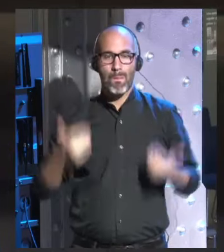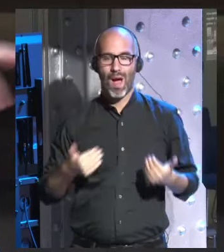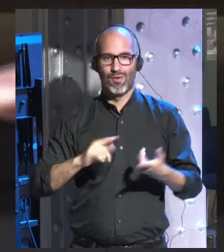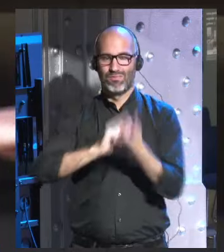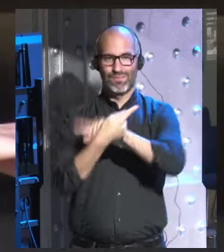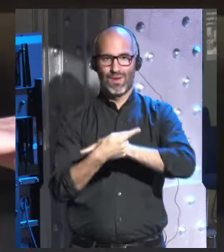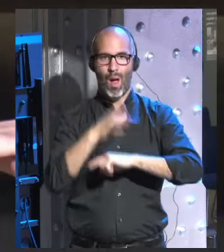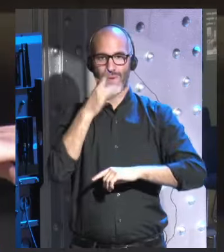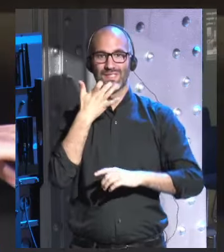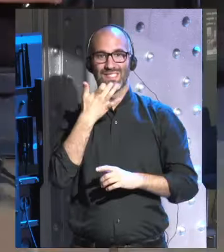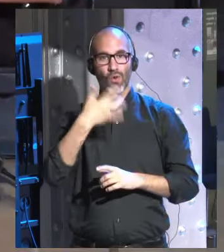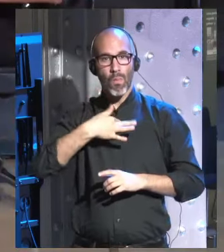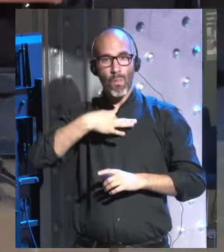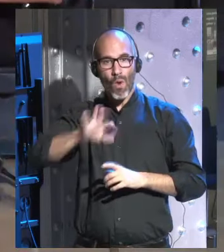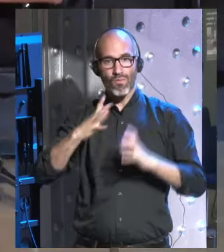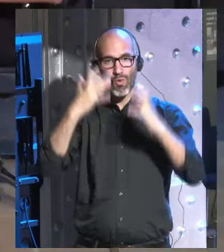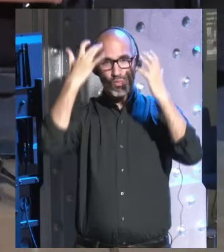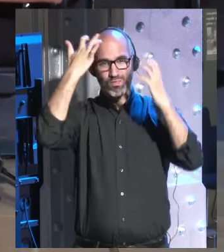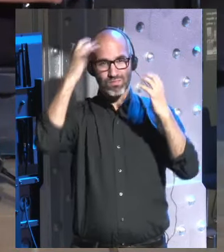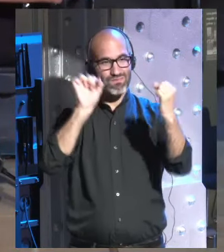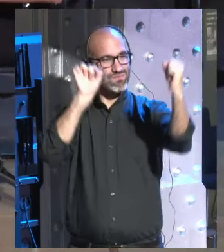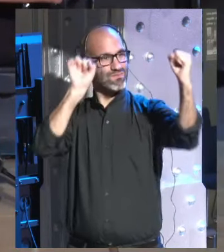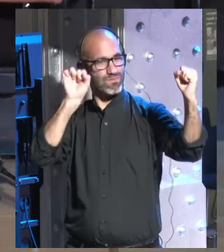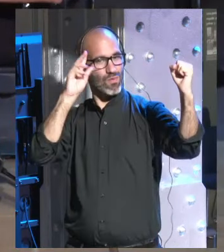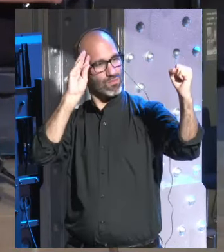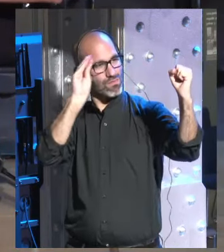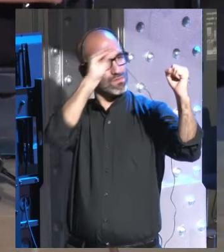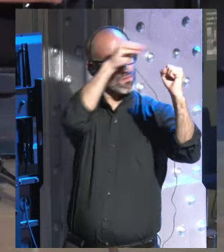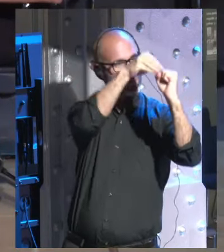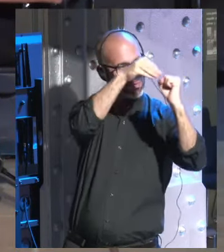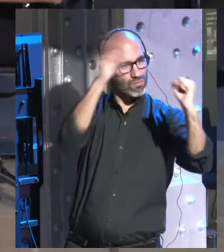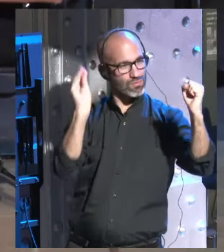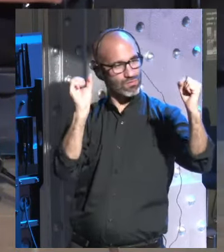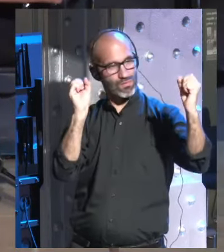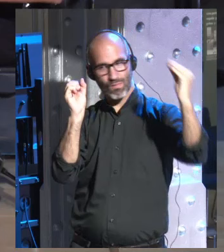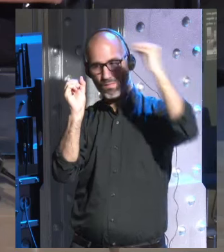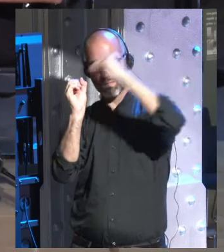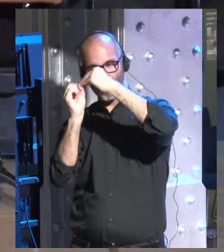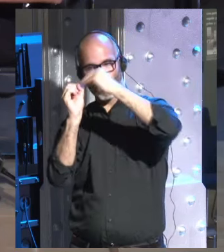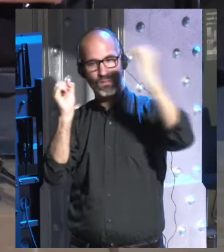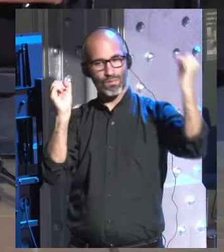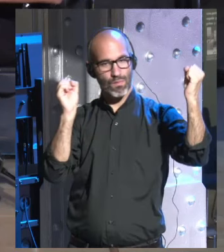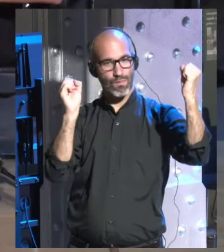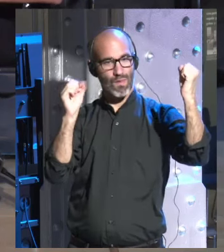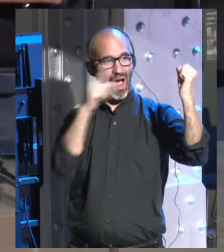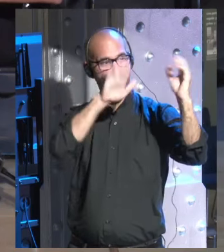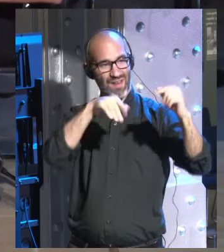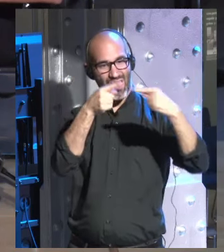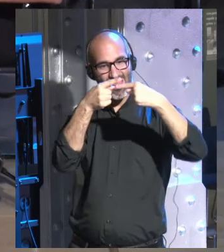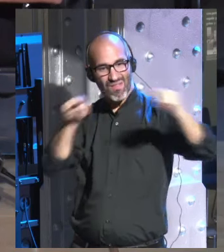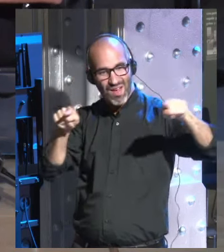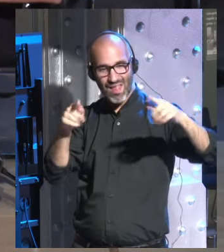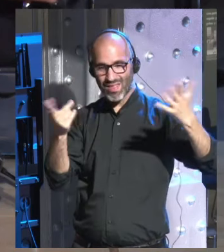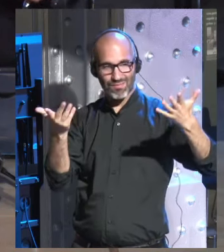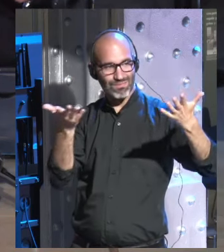si yo puedo acceder a tus recuerdos de la misma forma en la que yo puedo acceder a los míos la diferencia entre yo y tú